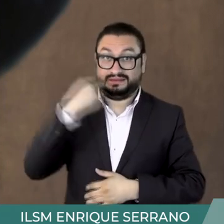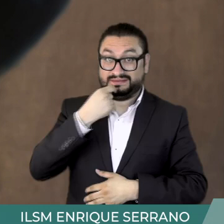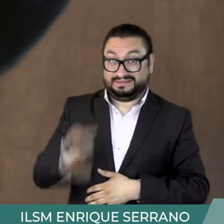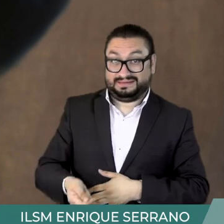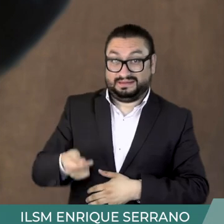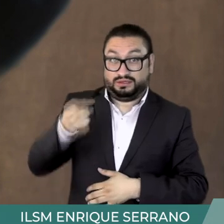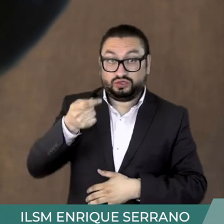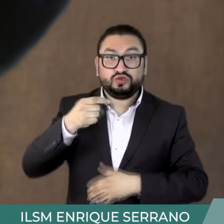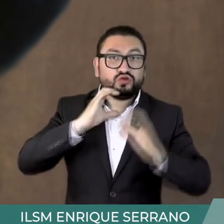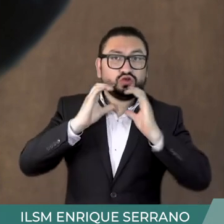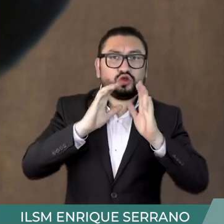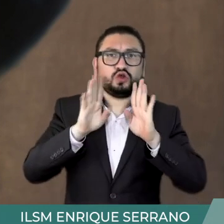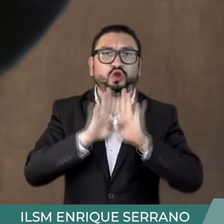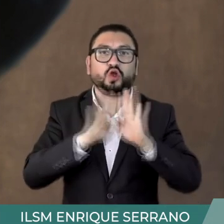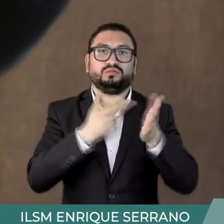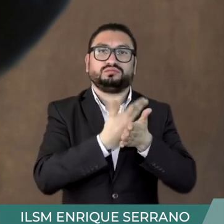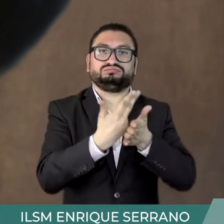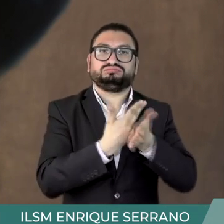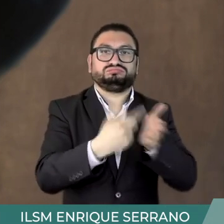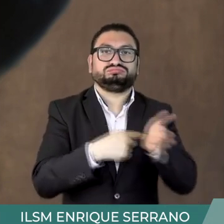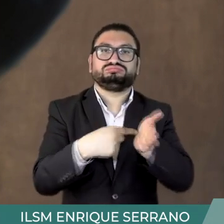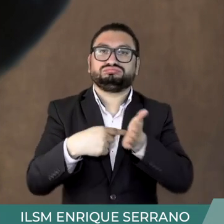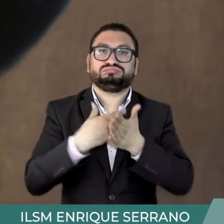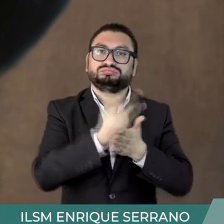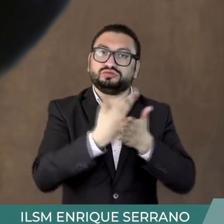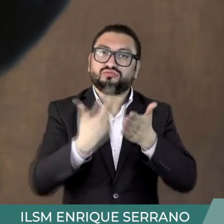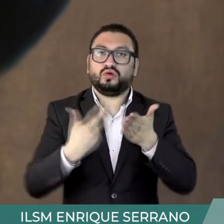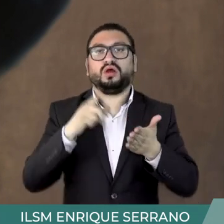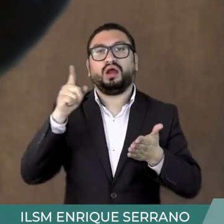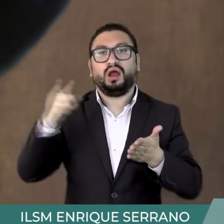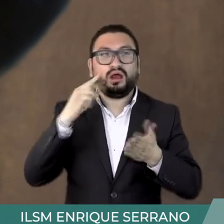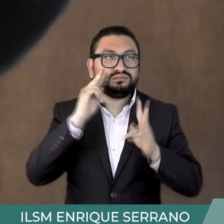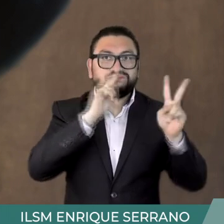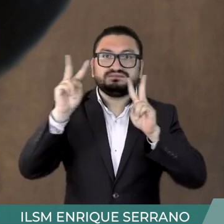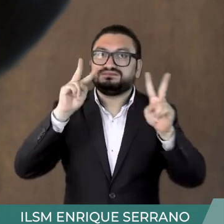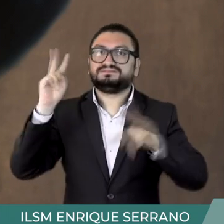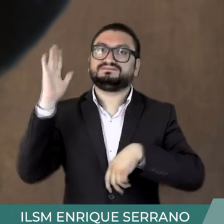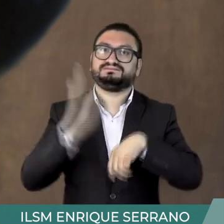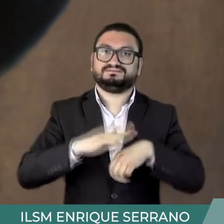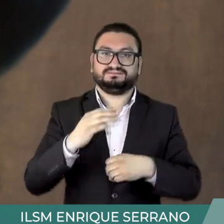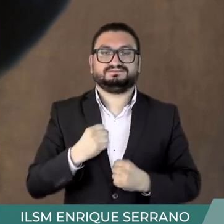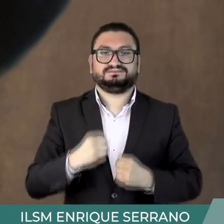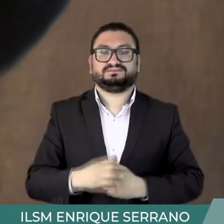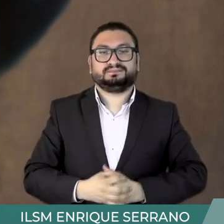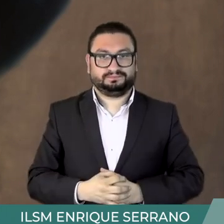Desde niño, aprendió a comunicarse por medio del dibujo, por lo que desarrolló aún más el sentido de la vista.